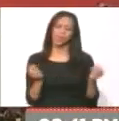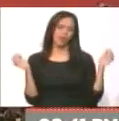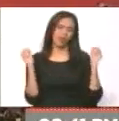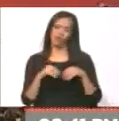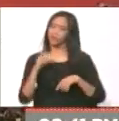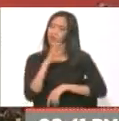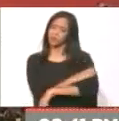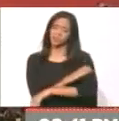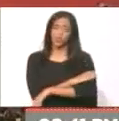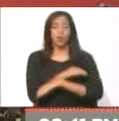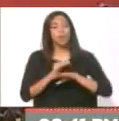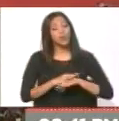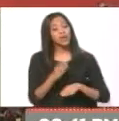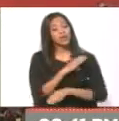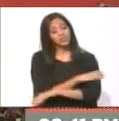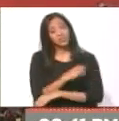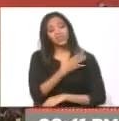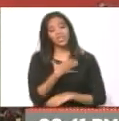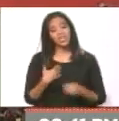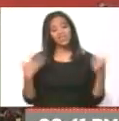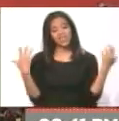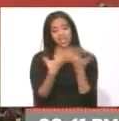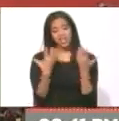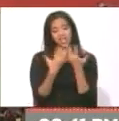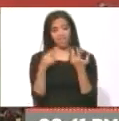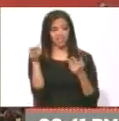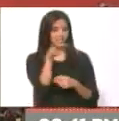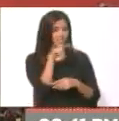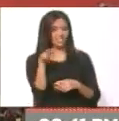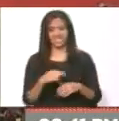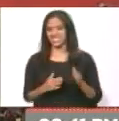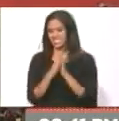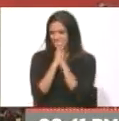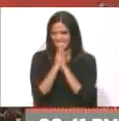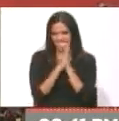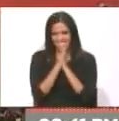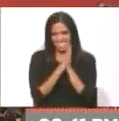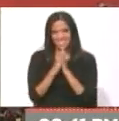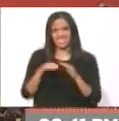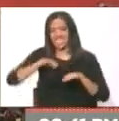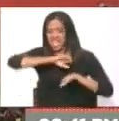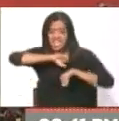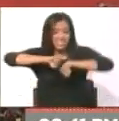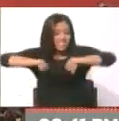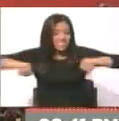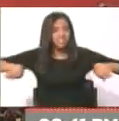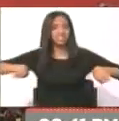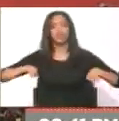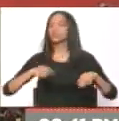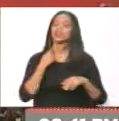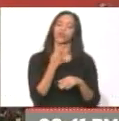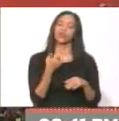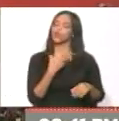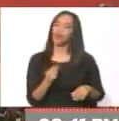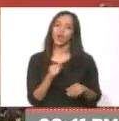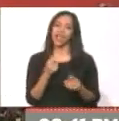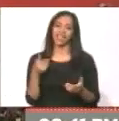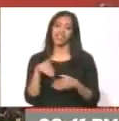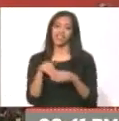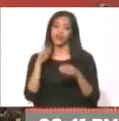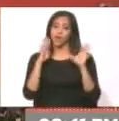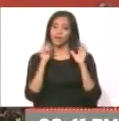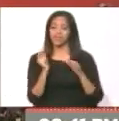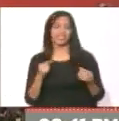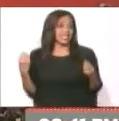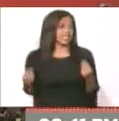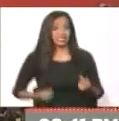Porque la derecha lo que quiere es vernos peleando. Vernos divididos. Vernos cada quien por su lado. Entonces, cuando dijeron, no, aquí va a elecciones en nueve meses. Ya